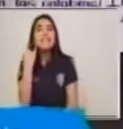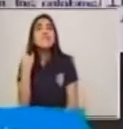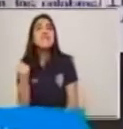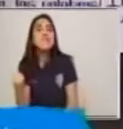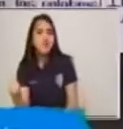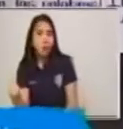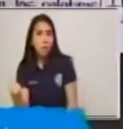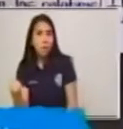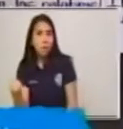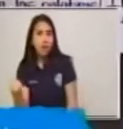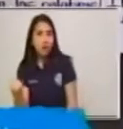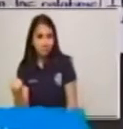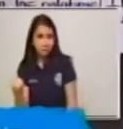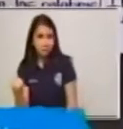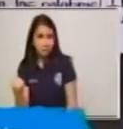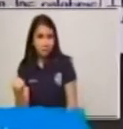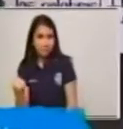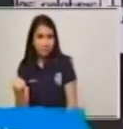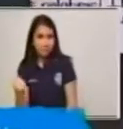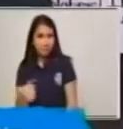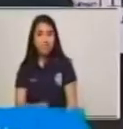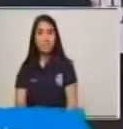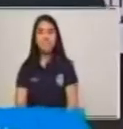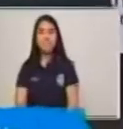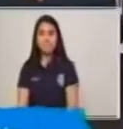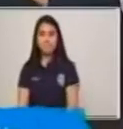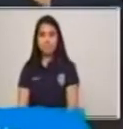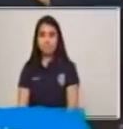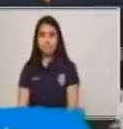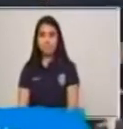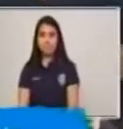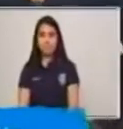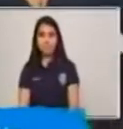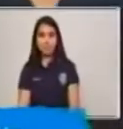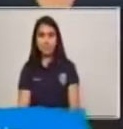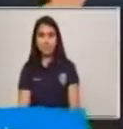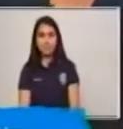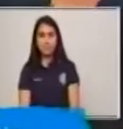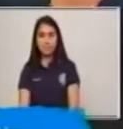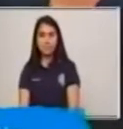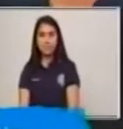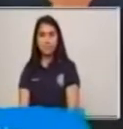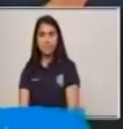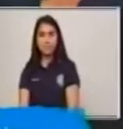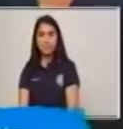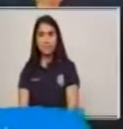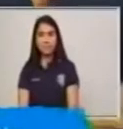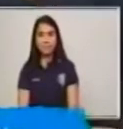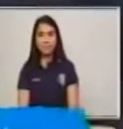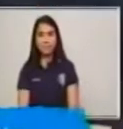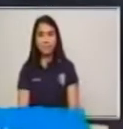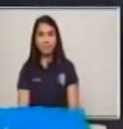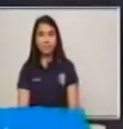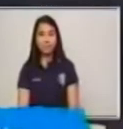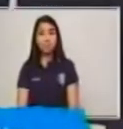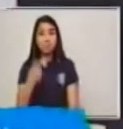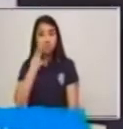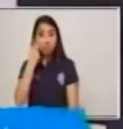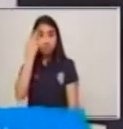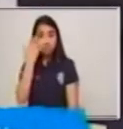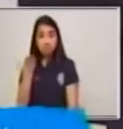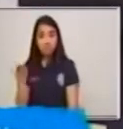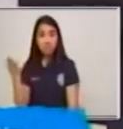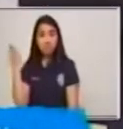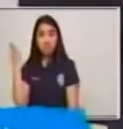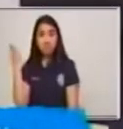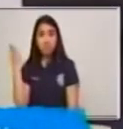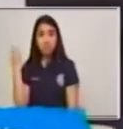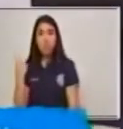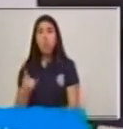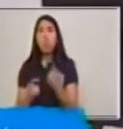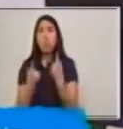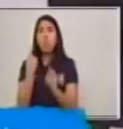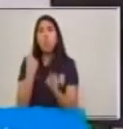él está utilizando. Por lo tanto, este va a ser el código.